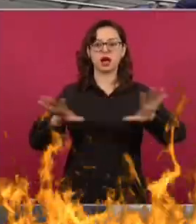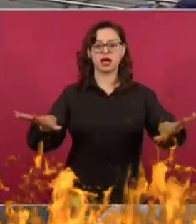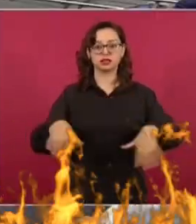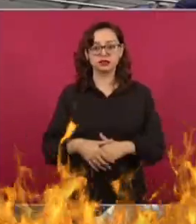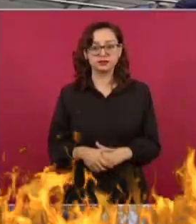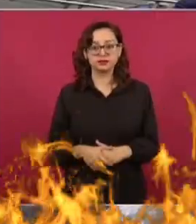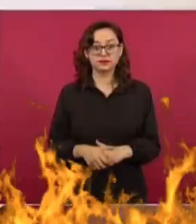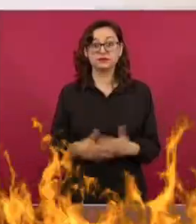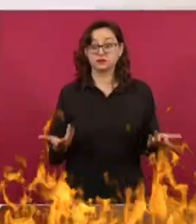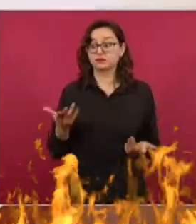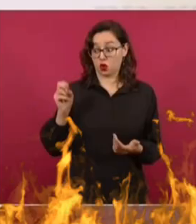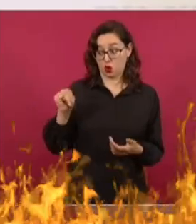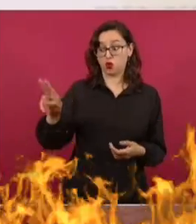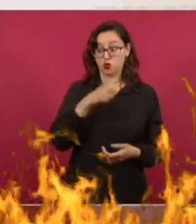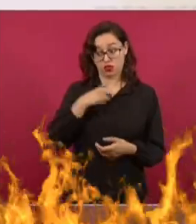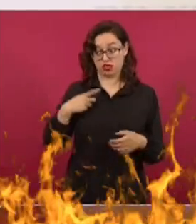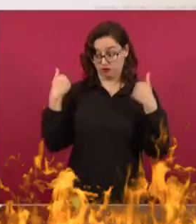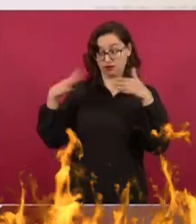Esto es un tema para la ONU,